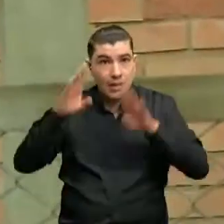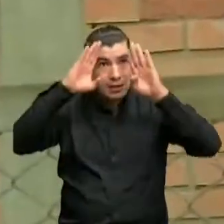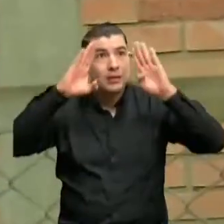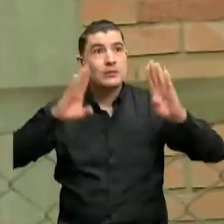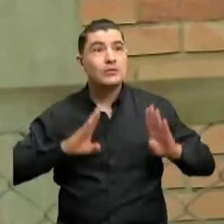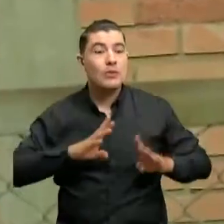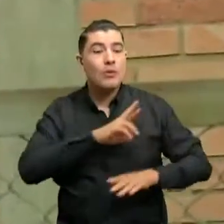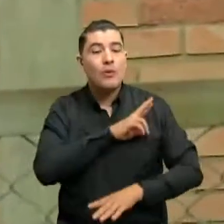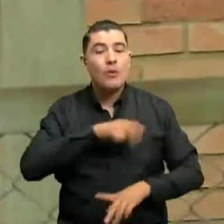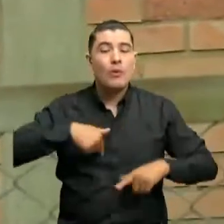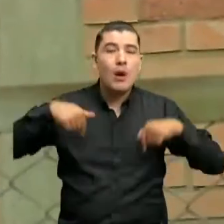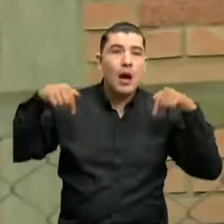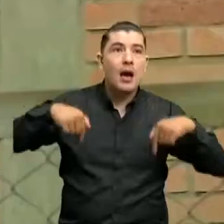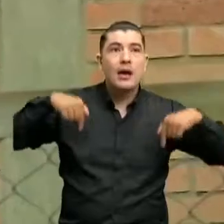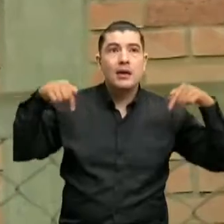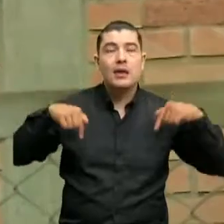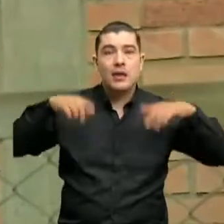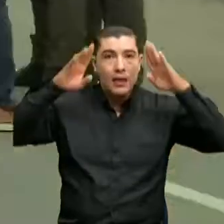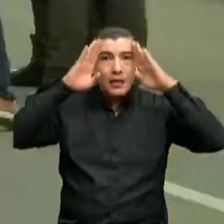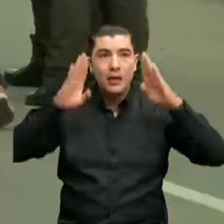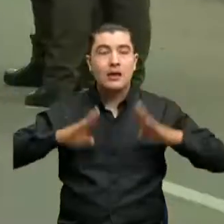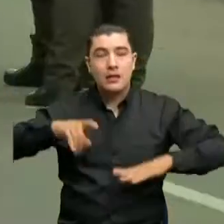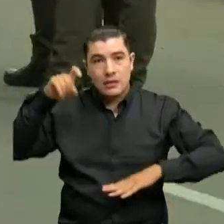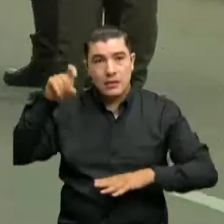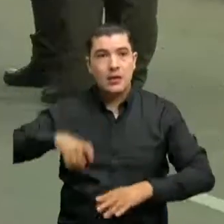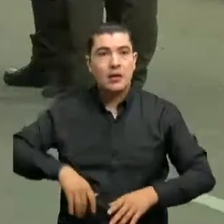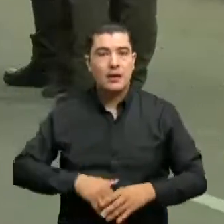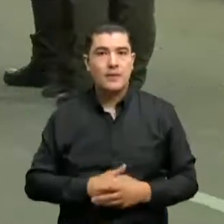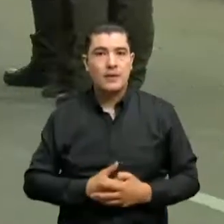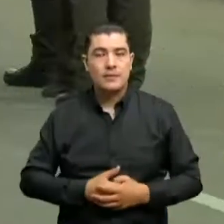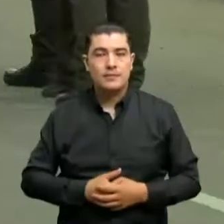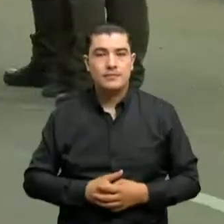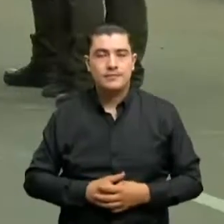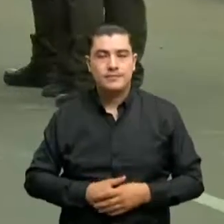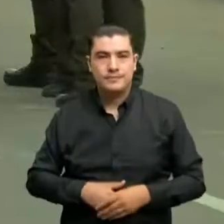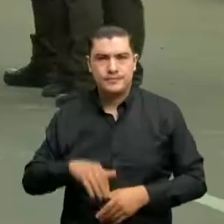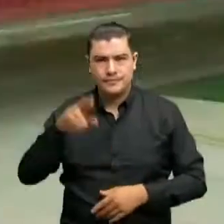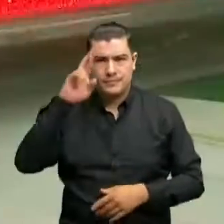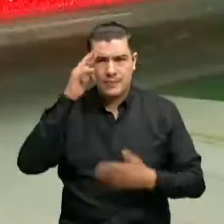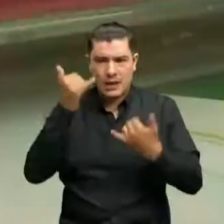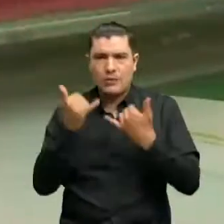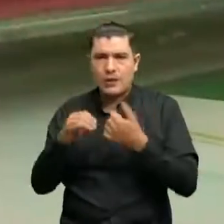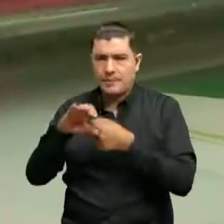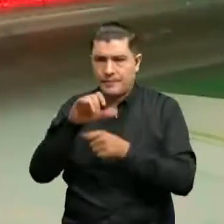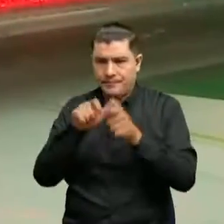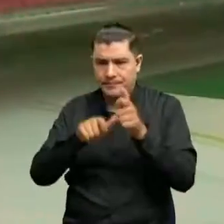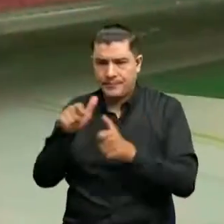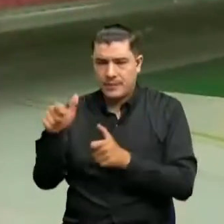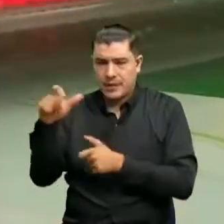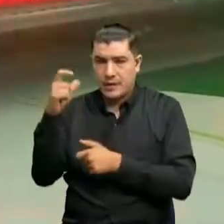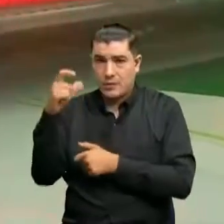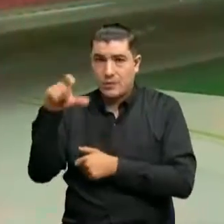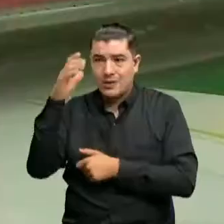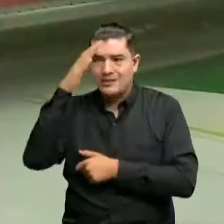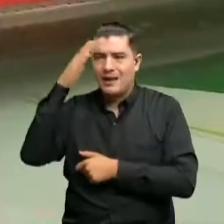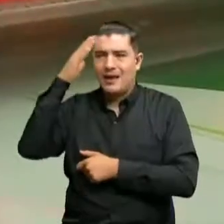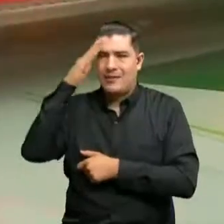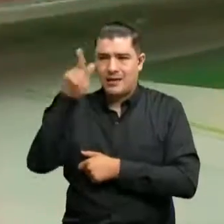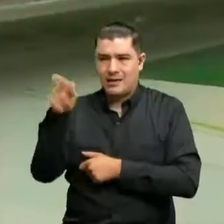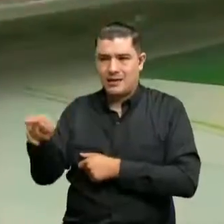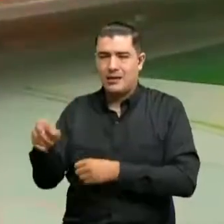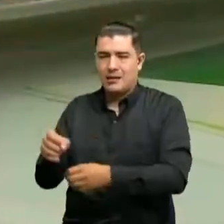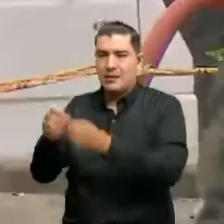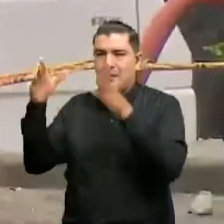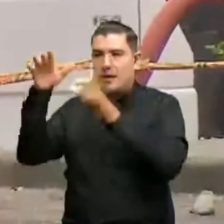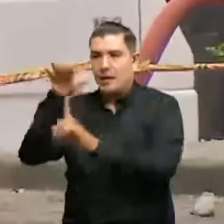nosotros estamos aquí y tienen que tenernos en cuenta. Ahora bien, el ciudadano sabe que esos ataques van